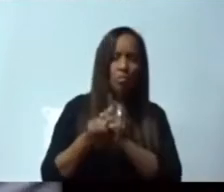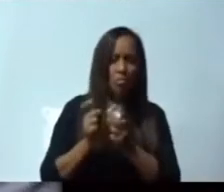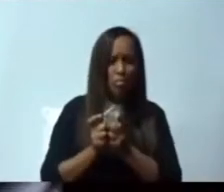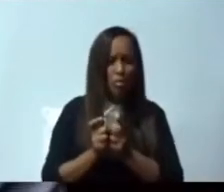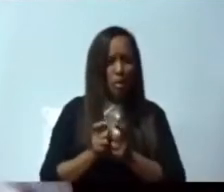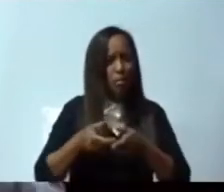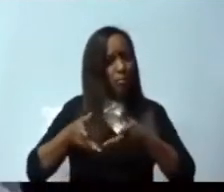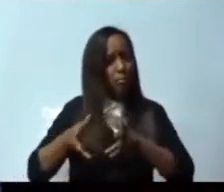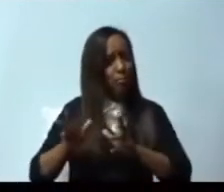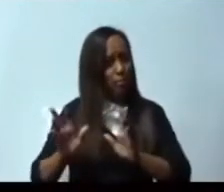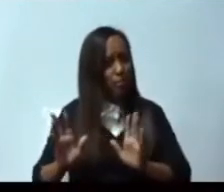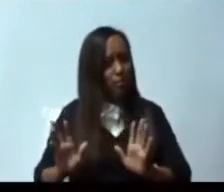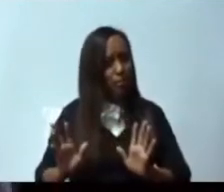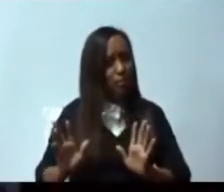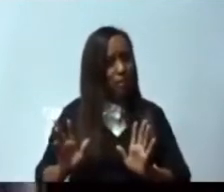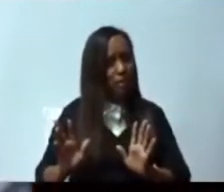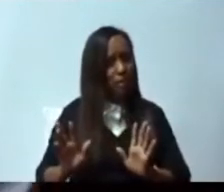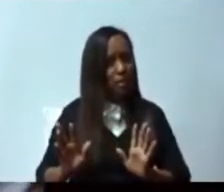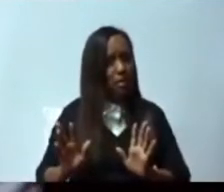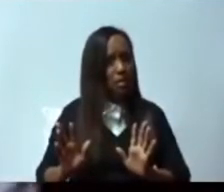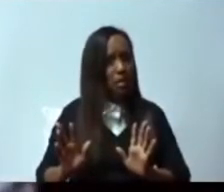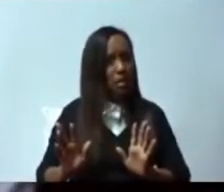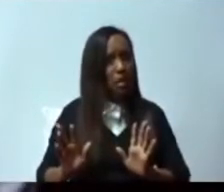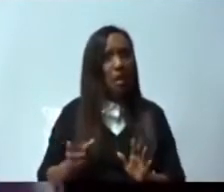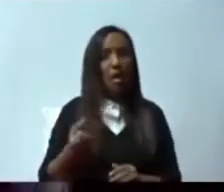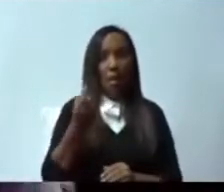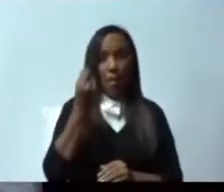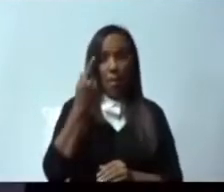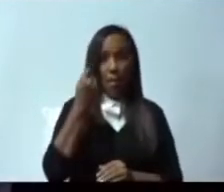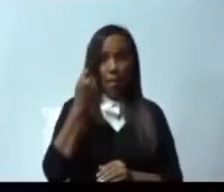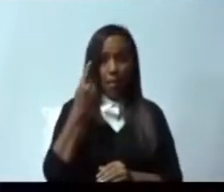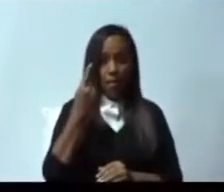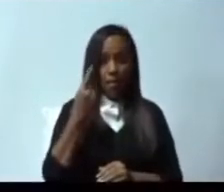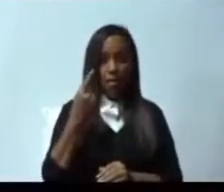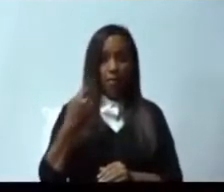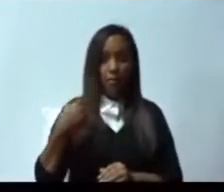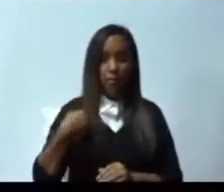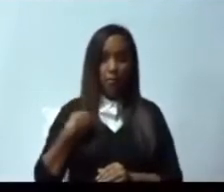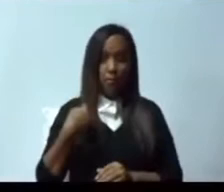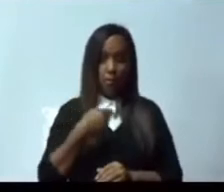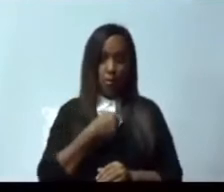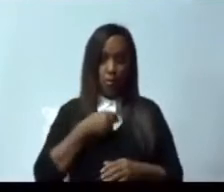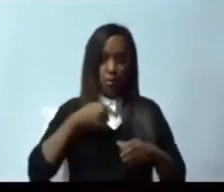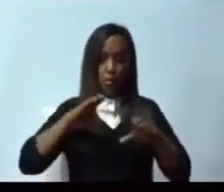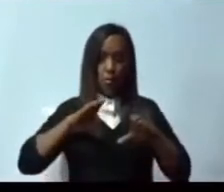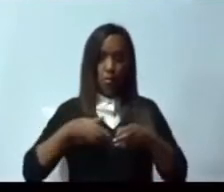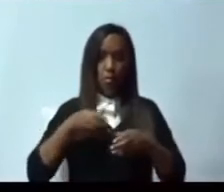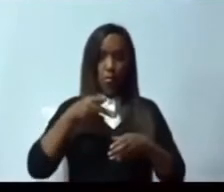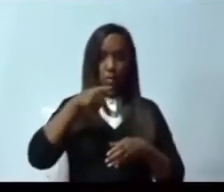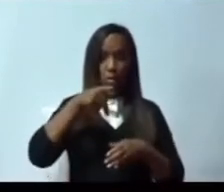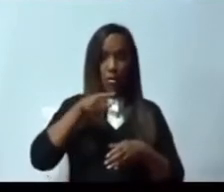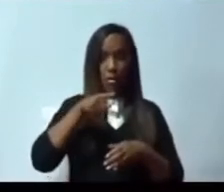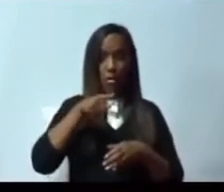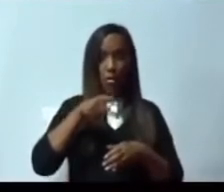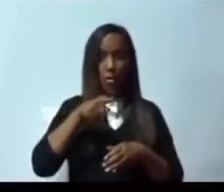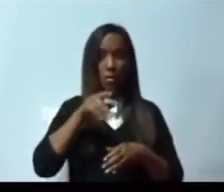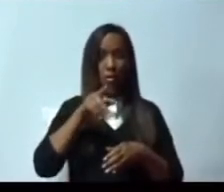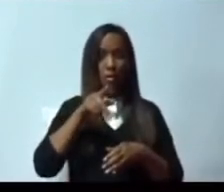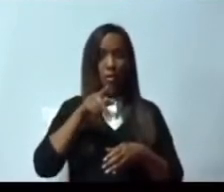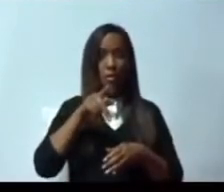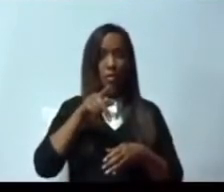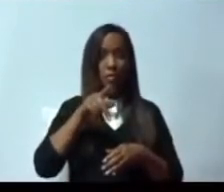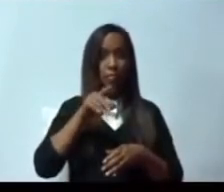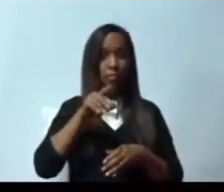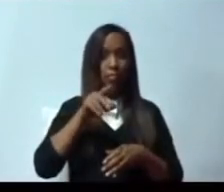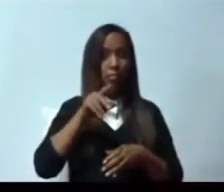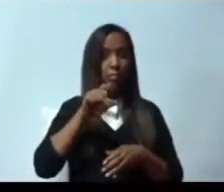renunciará al derecho de preservar los intereses de la República Dominicana, eso